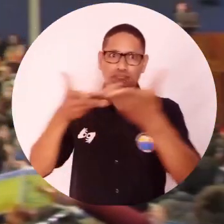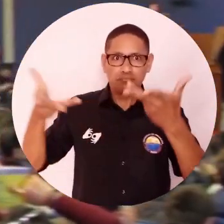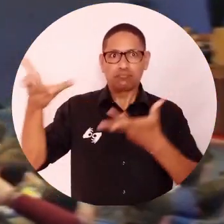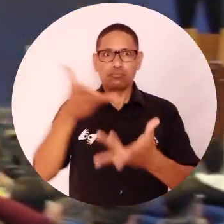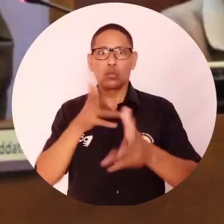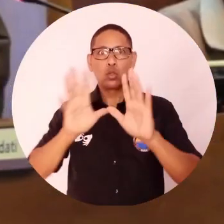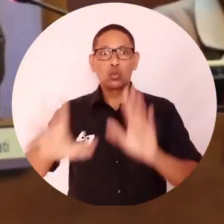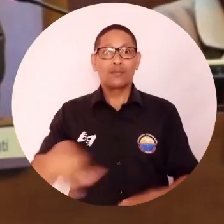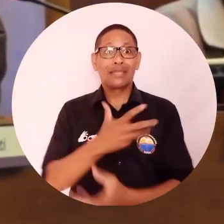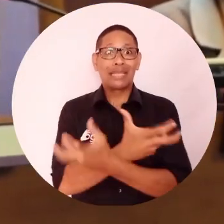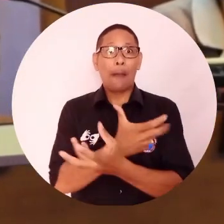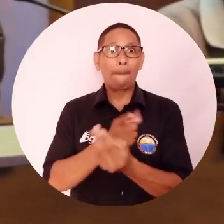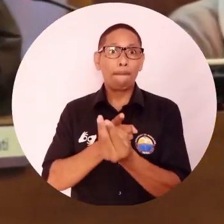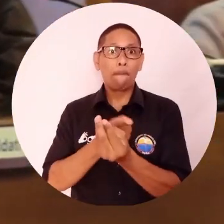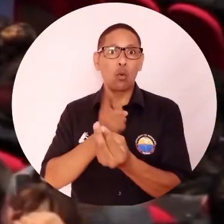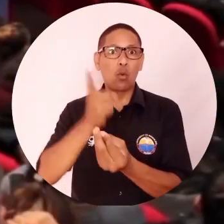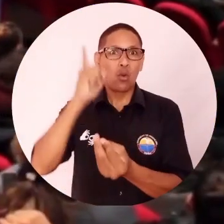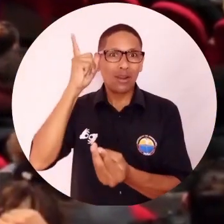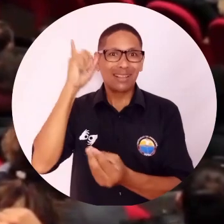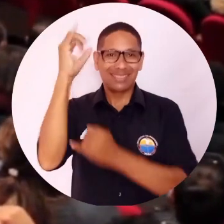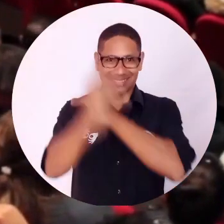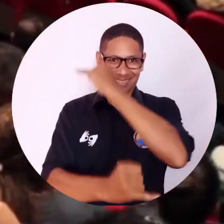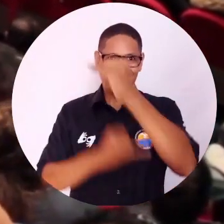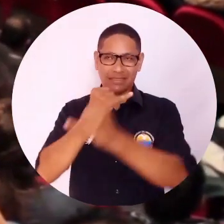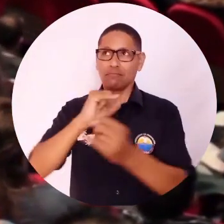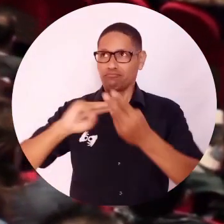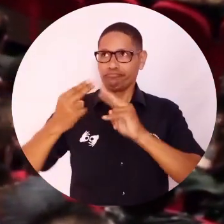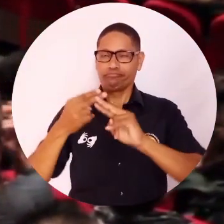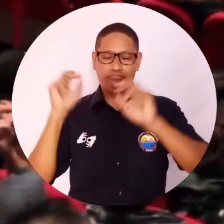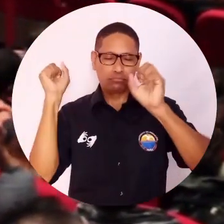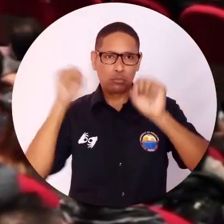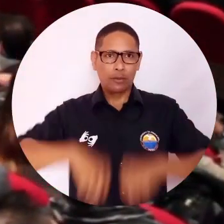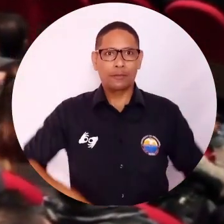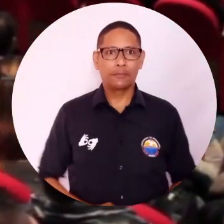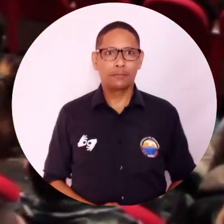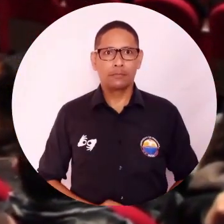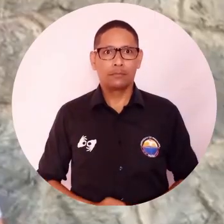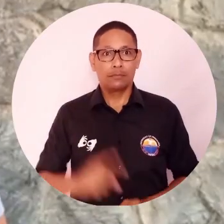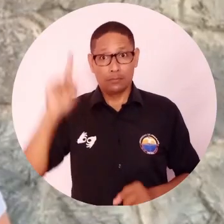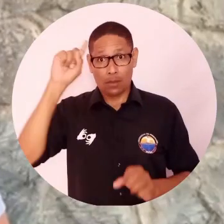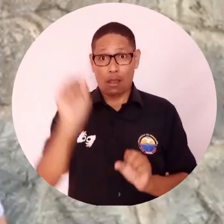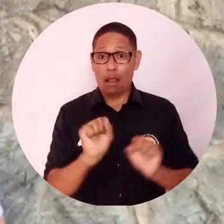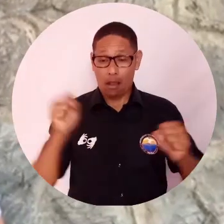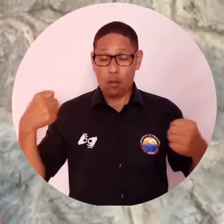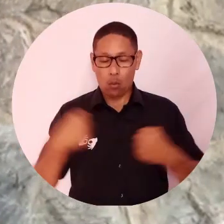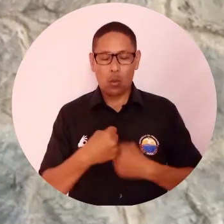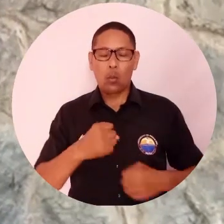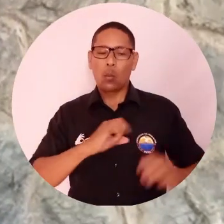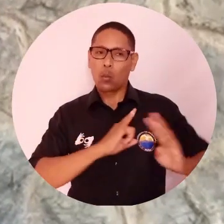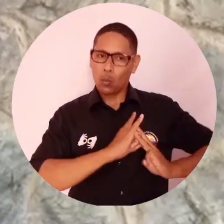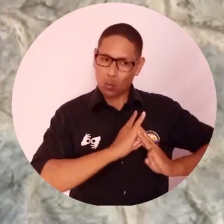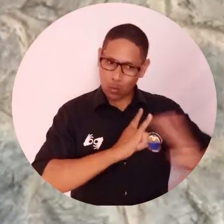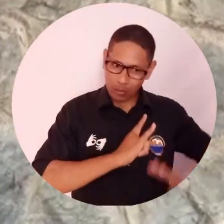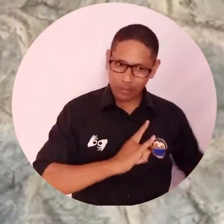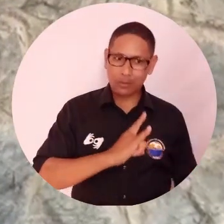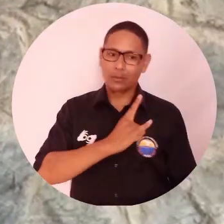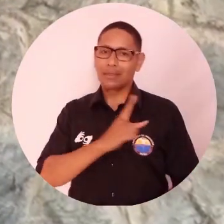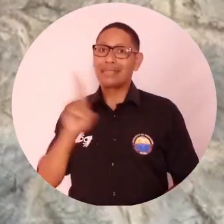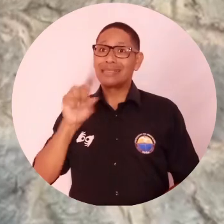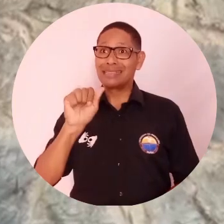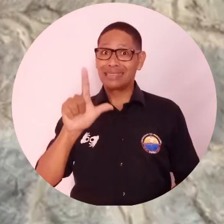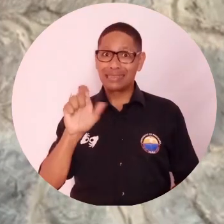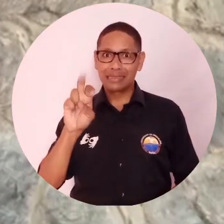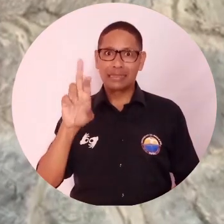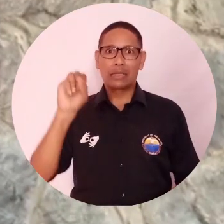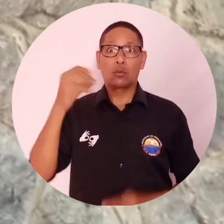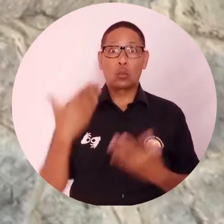título en Ciencia Política y Relaciones Internacionales en la Universidad de Salerno. Sin duda, el convenio firmado entre nuestra Universidad del Magdalena y